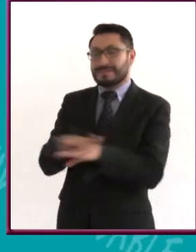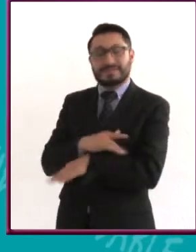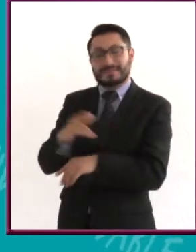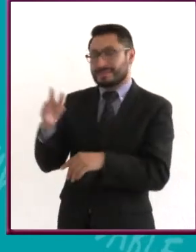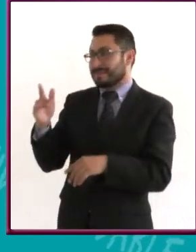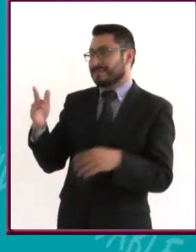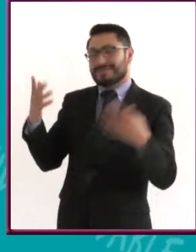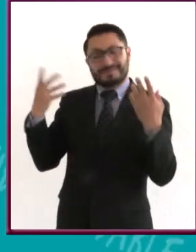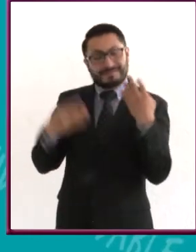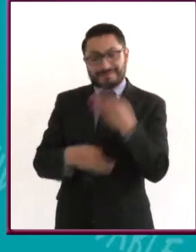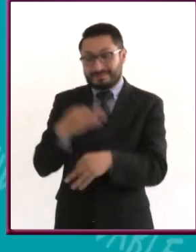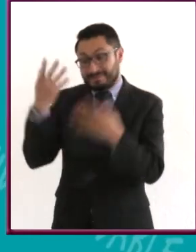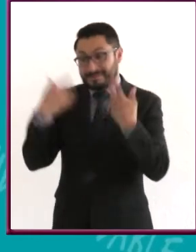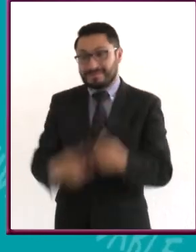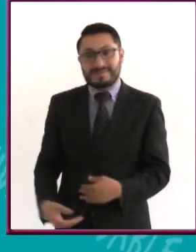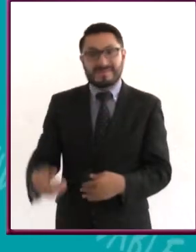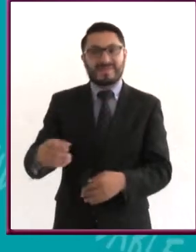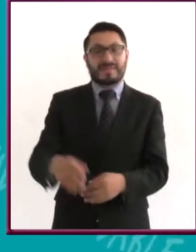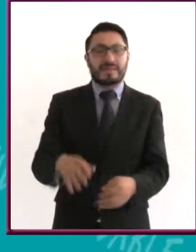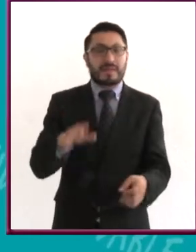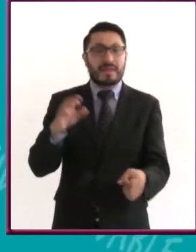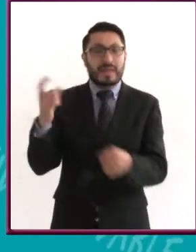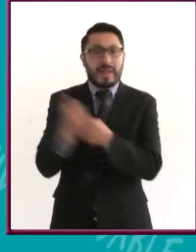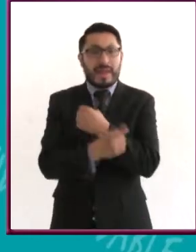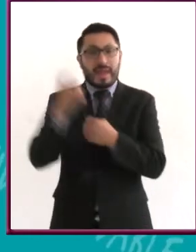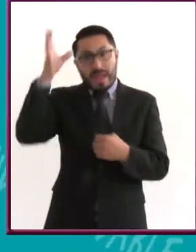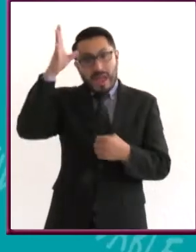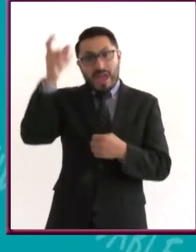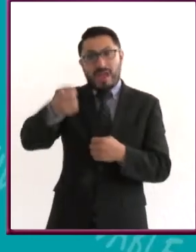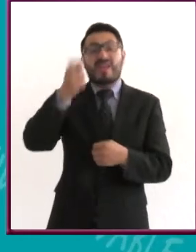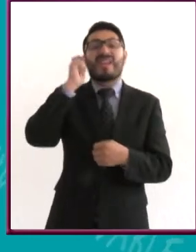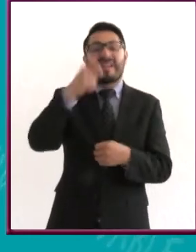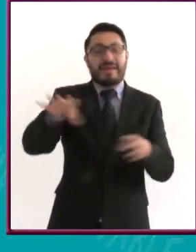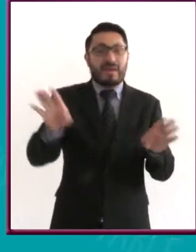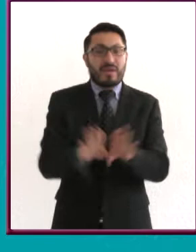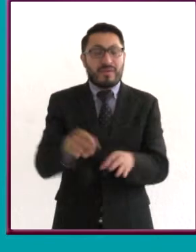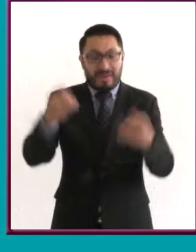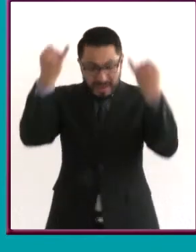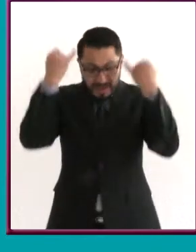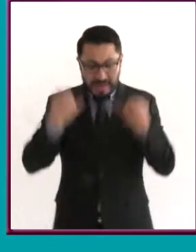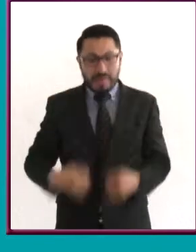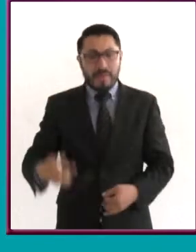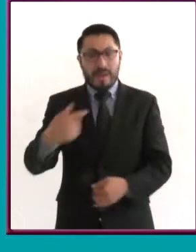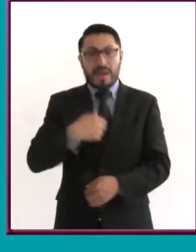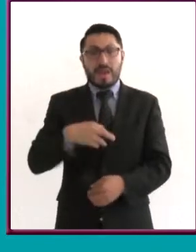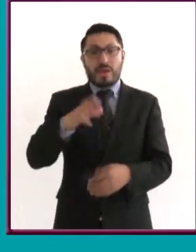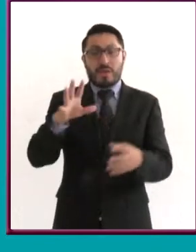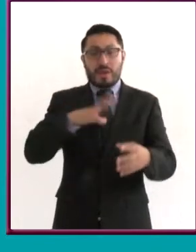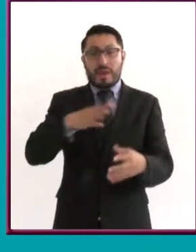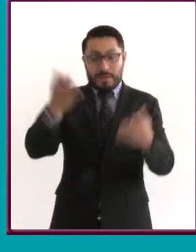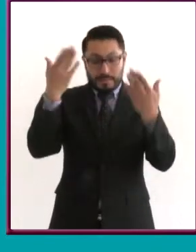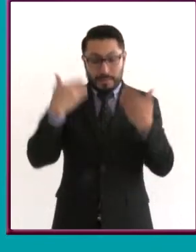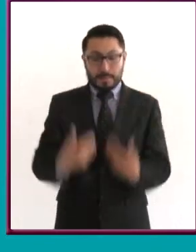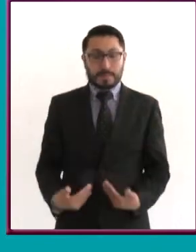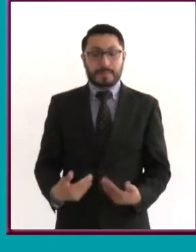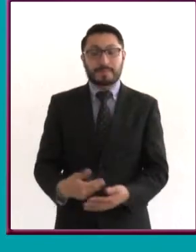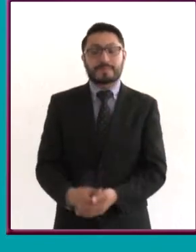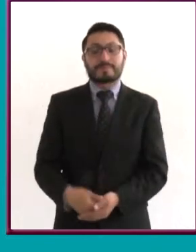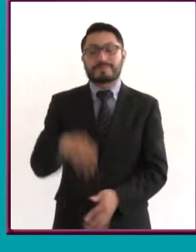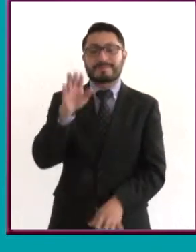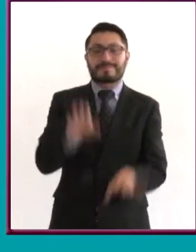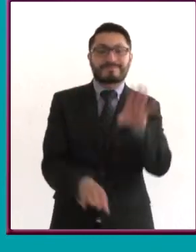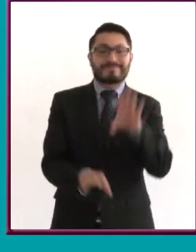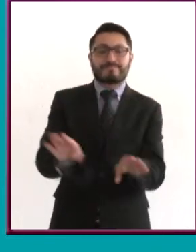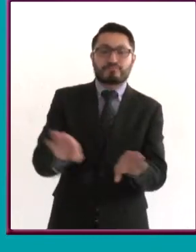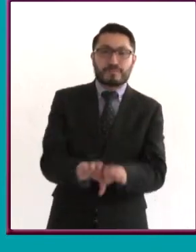ti? El autoconcepto, es decir, la imagen o la representación que tienen de sí mismos. A